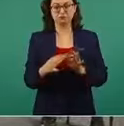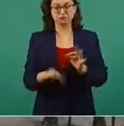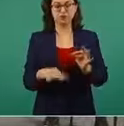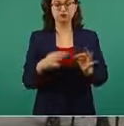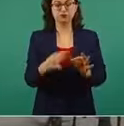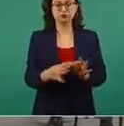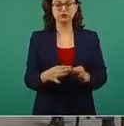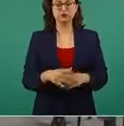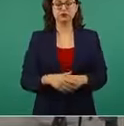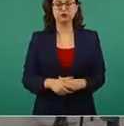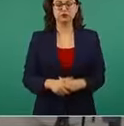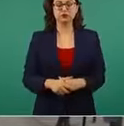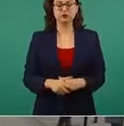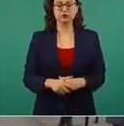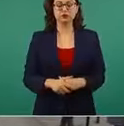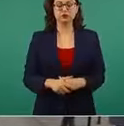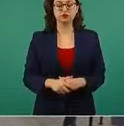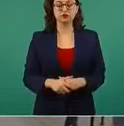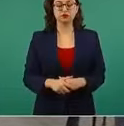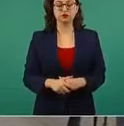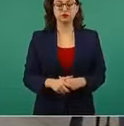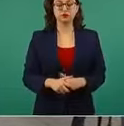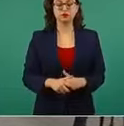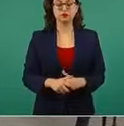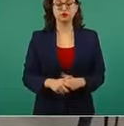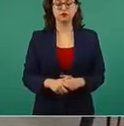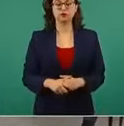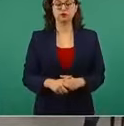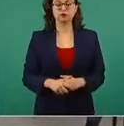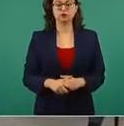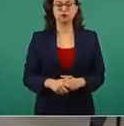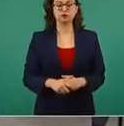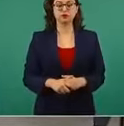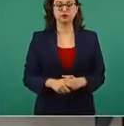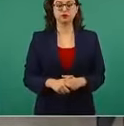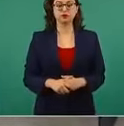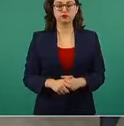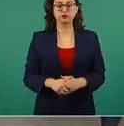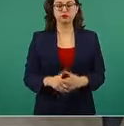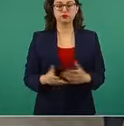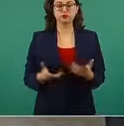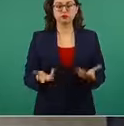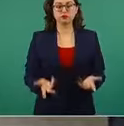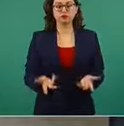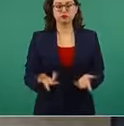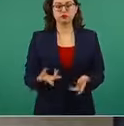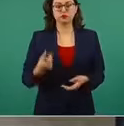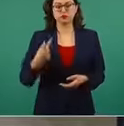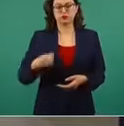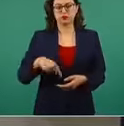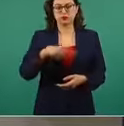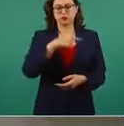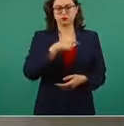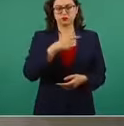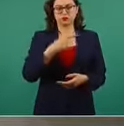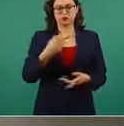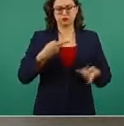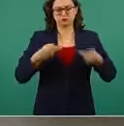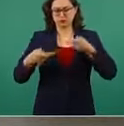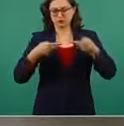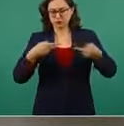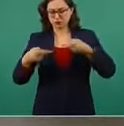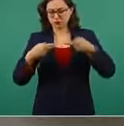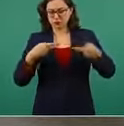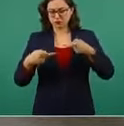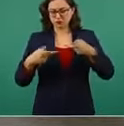También acordamos de que íbamos a finalizar mayo con 40